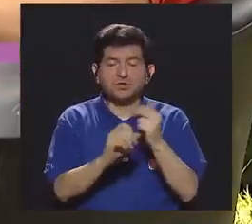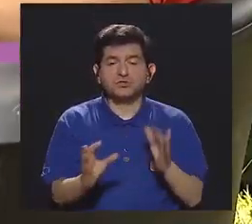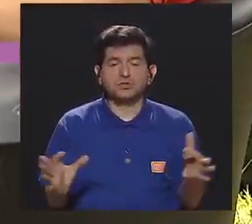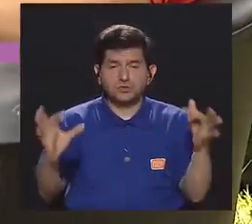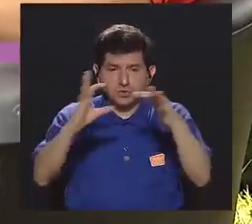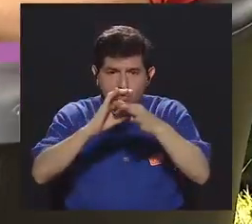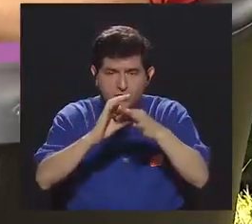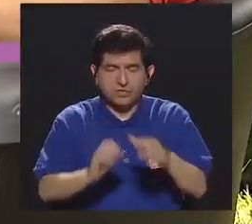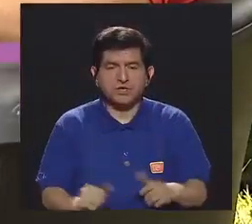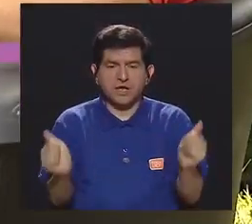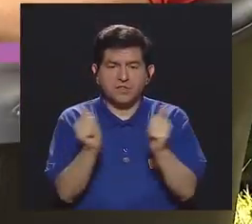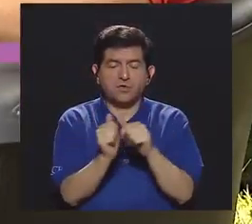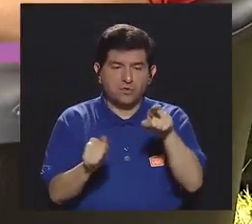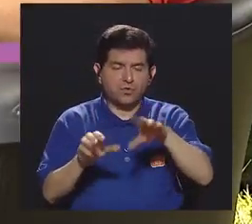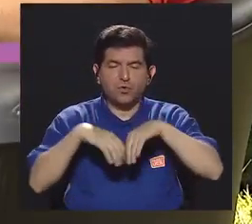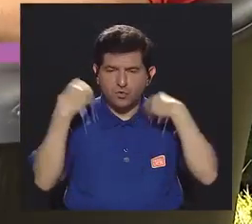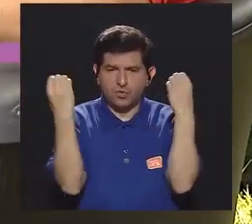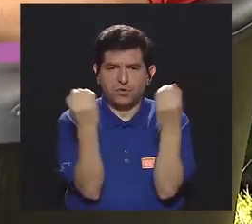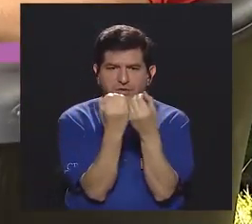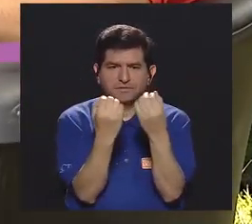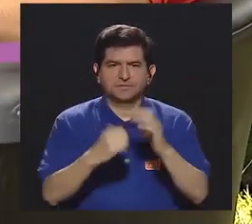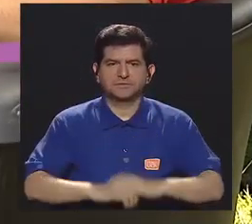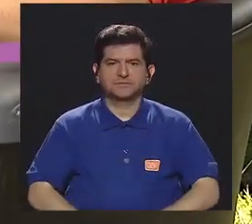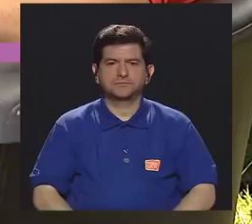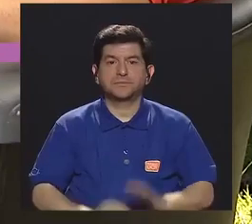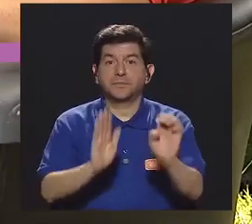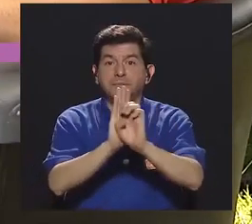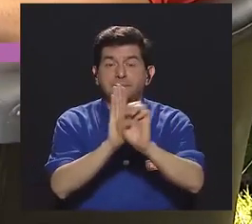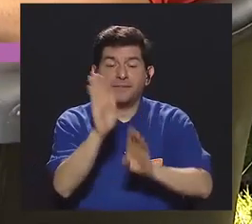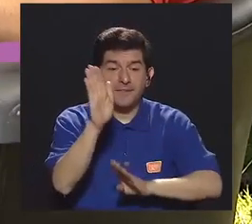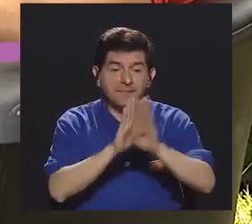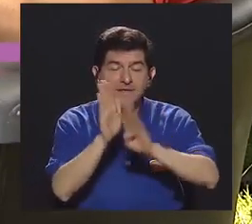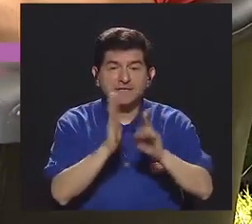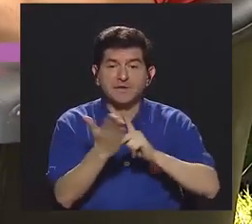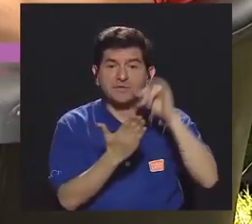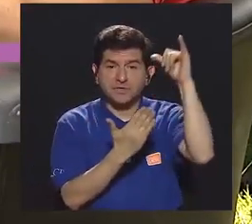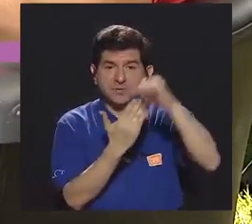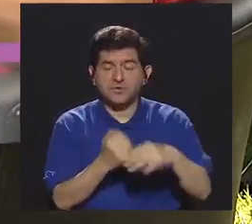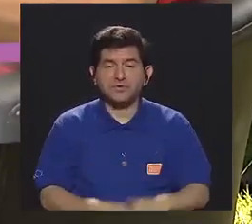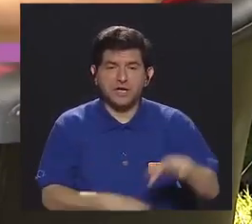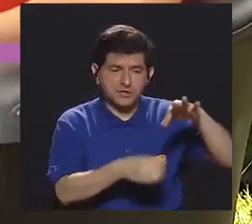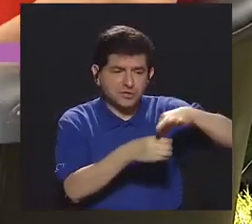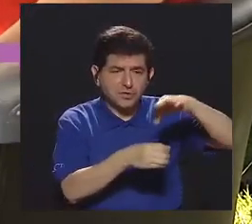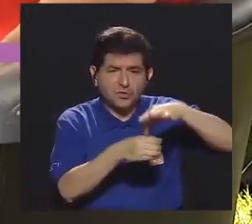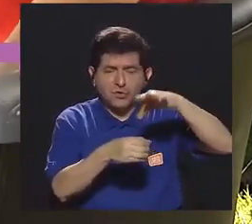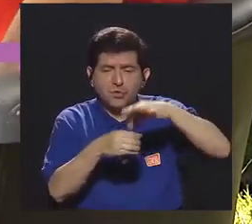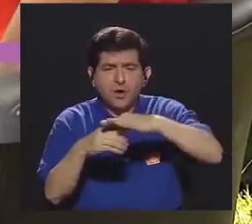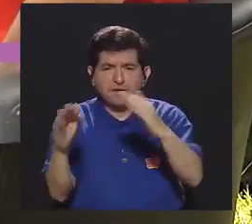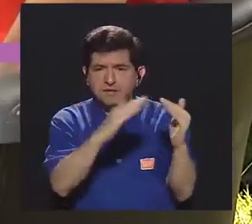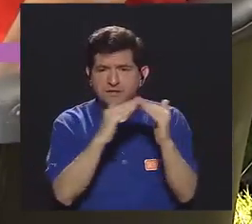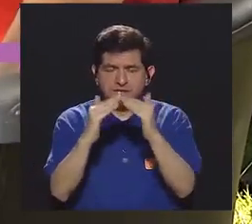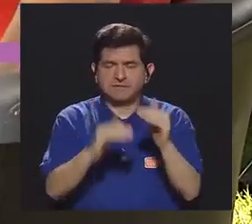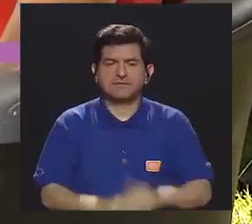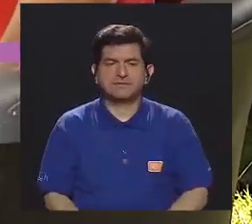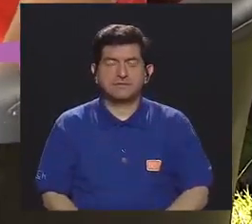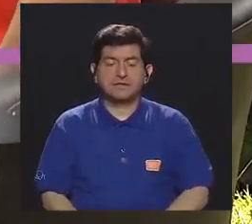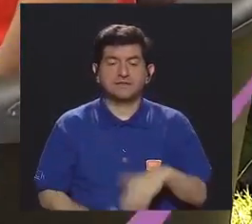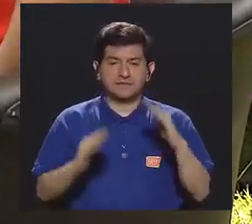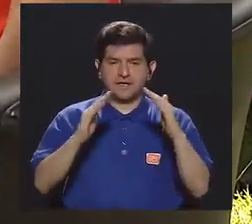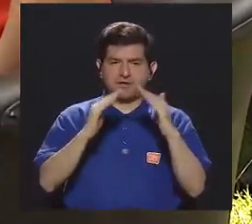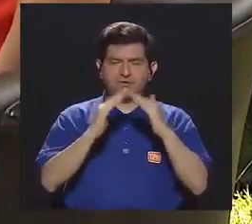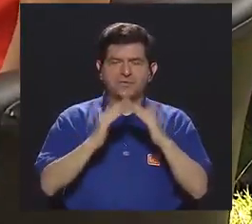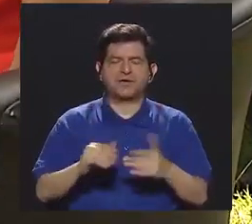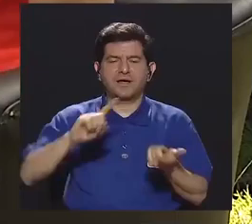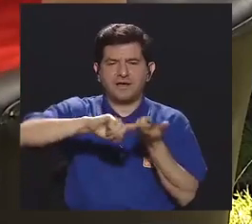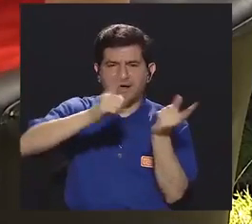Eso se hizo en coordinación con esta organización. Por ejemplo, desarrollamos el proyecto de huertas comunitarias también en la parte